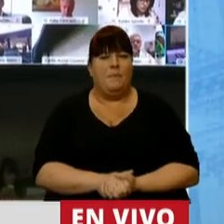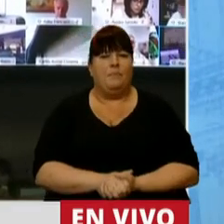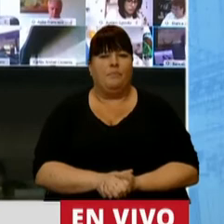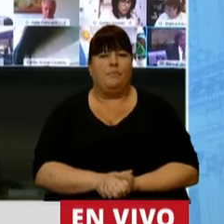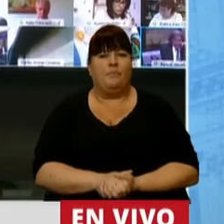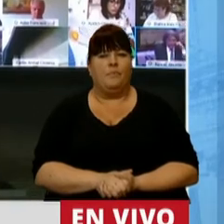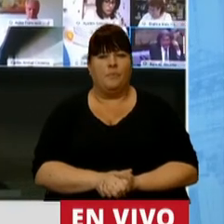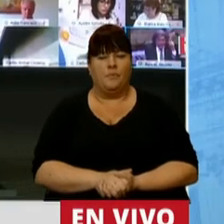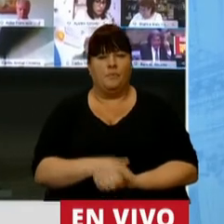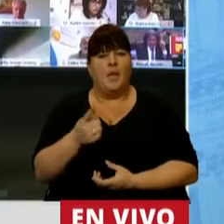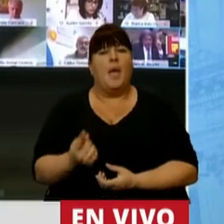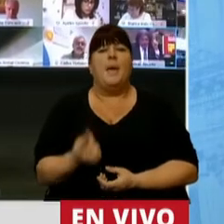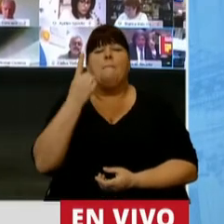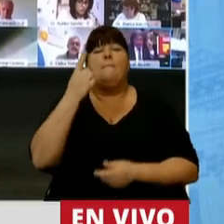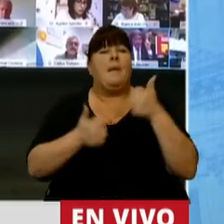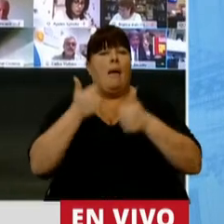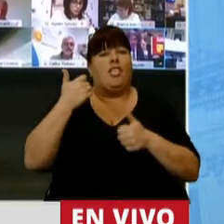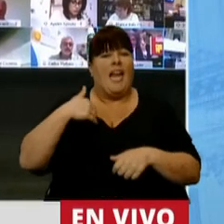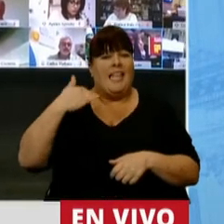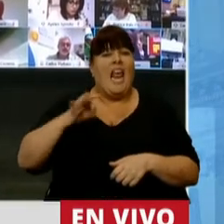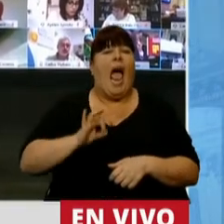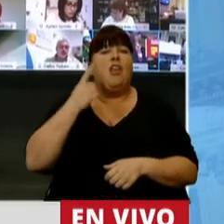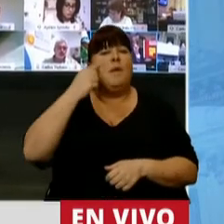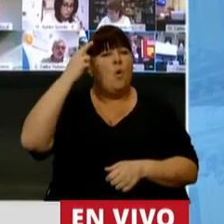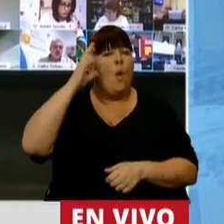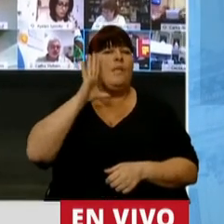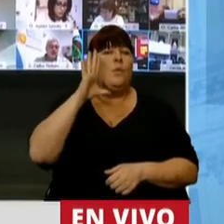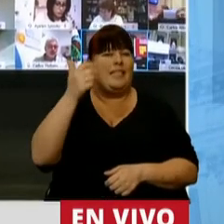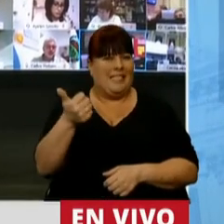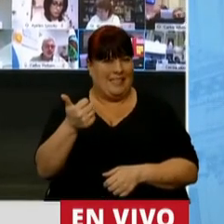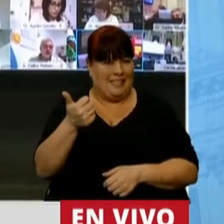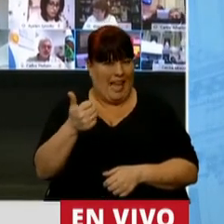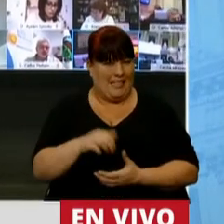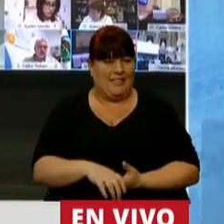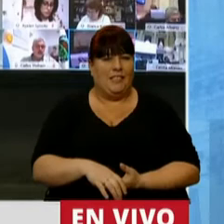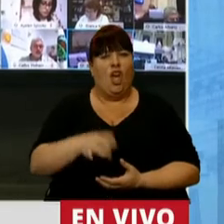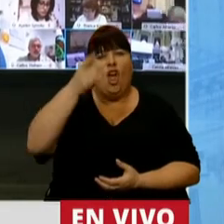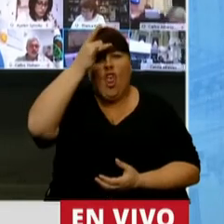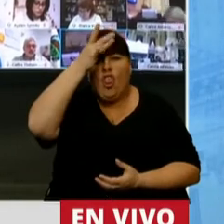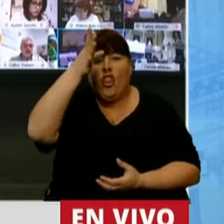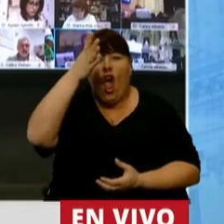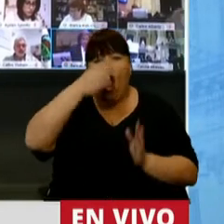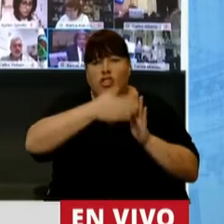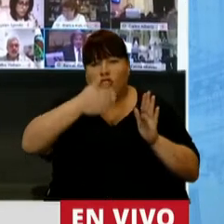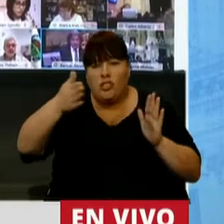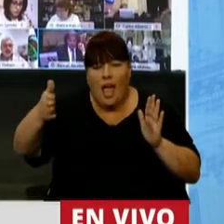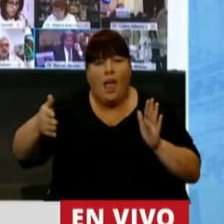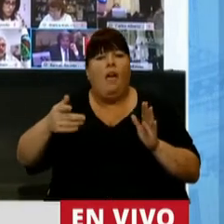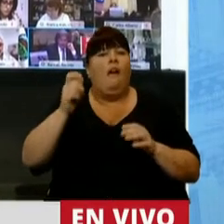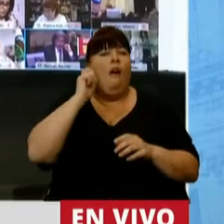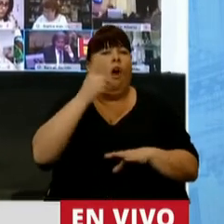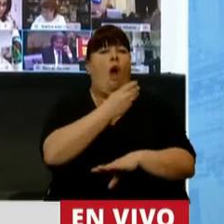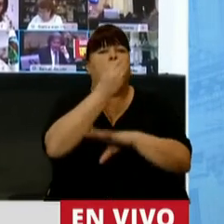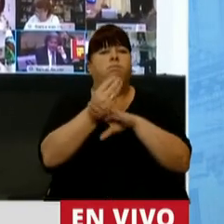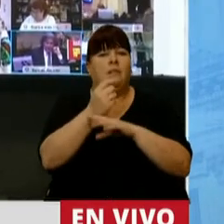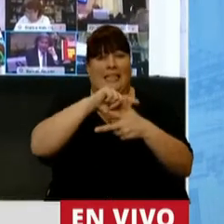Tuvo el primer campeonato argentino en el año 1956. En 12 oportunidades accedió al